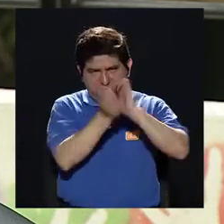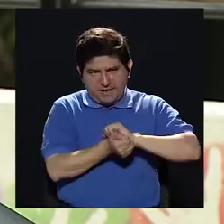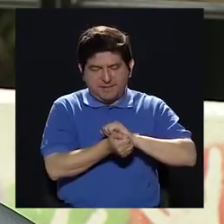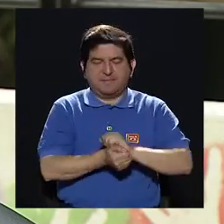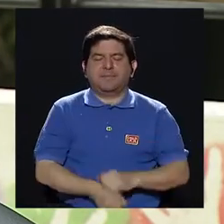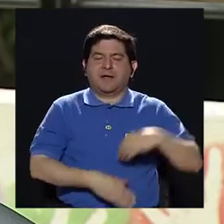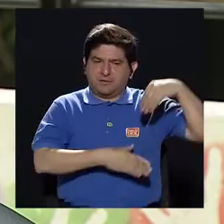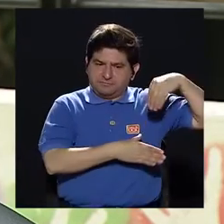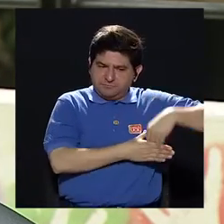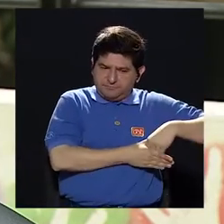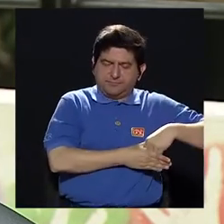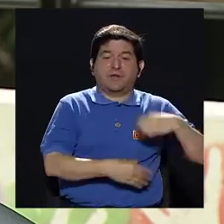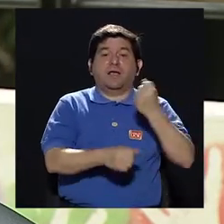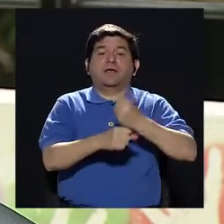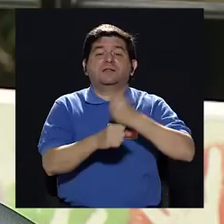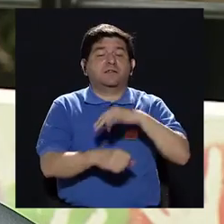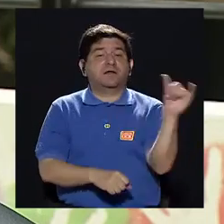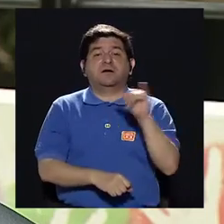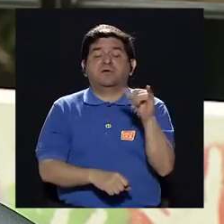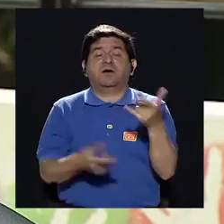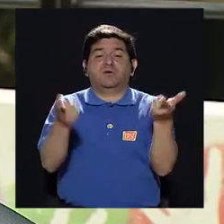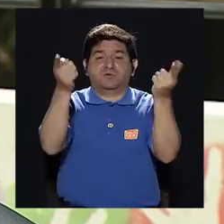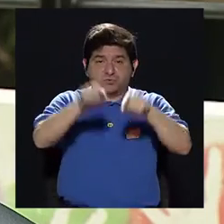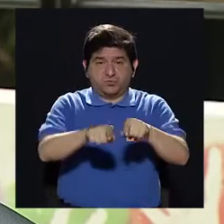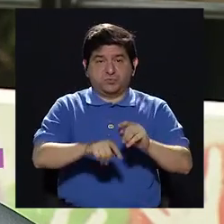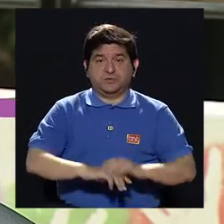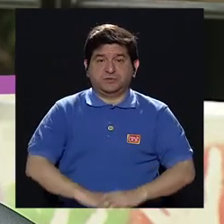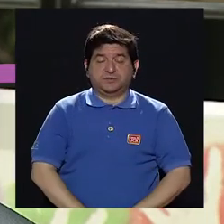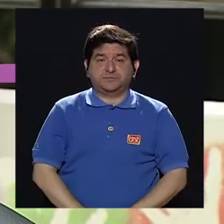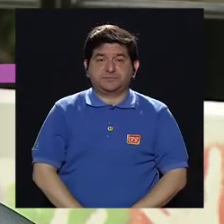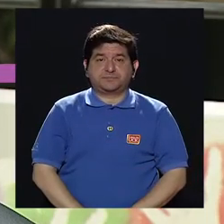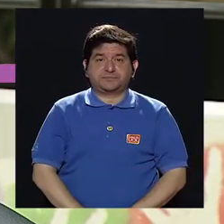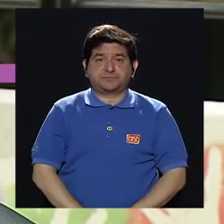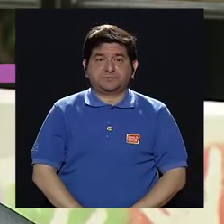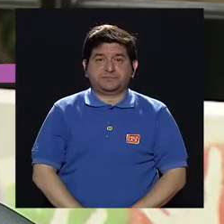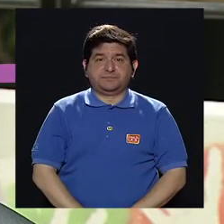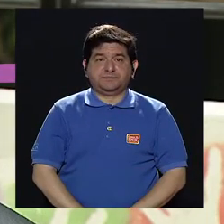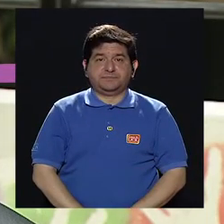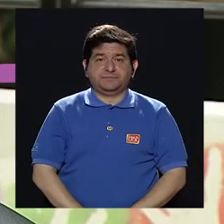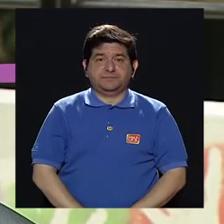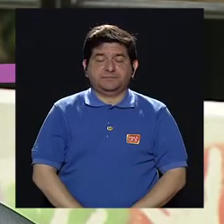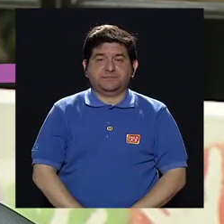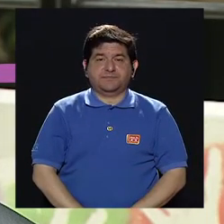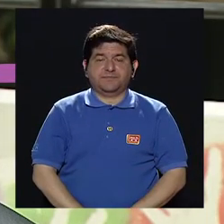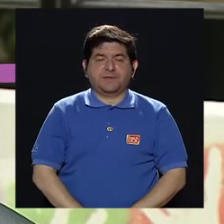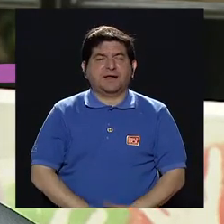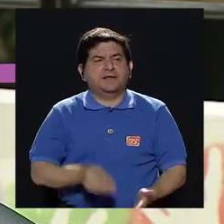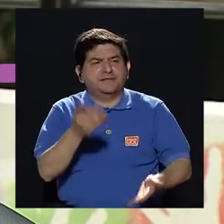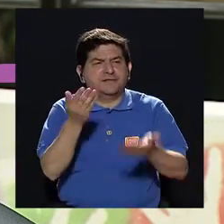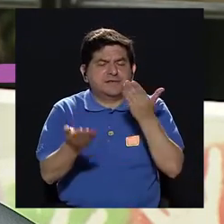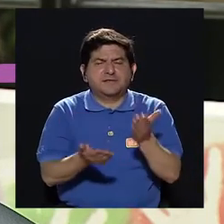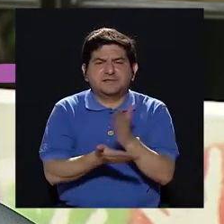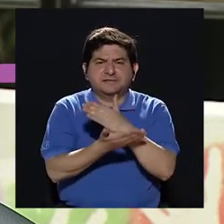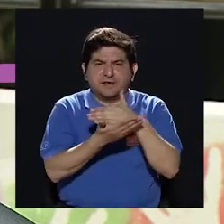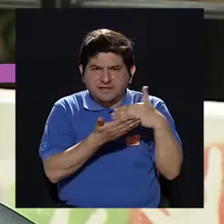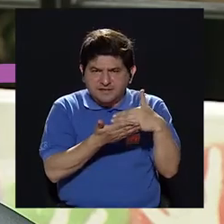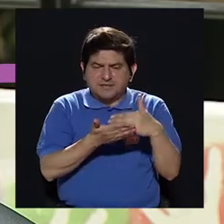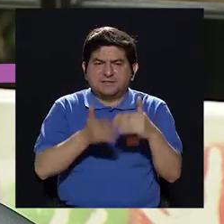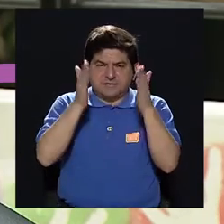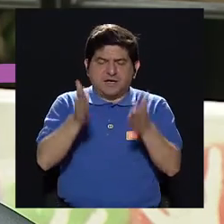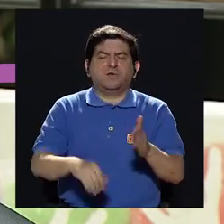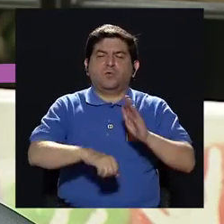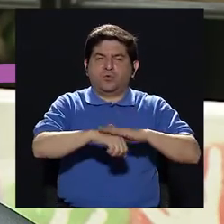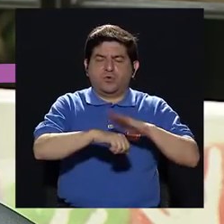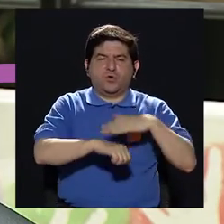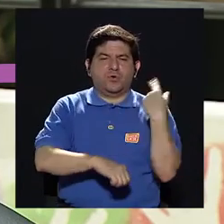o algo así. En los trabajos también sucede mucho, ¿verdad?, que incluso hay algunos en los que